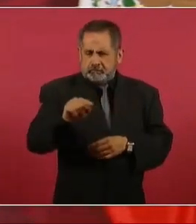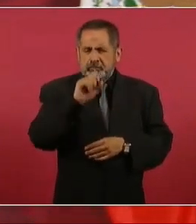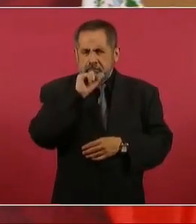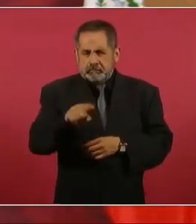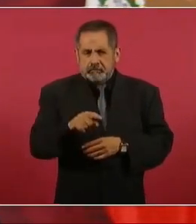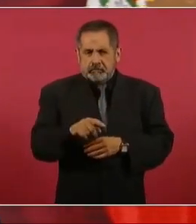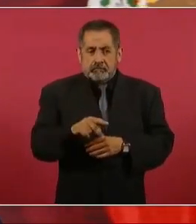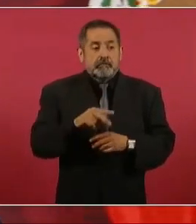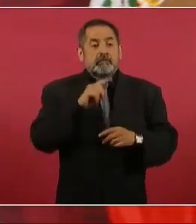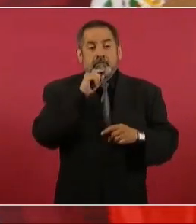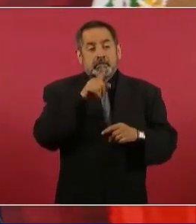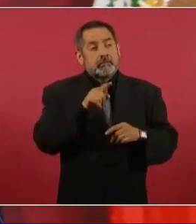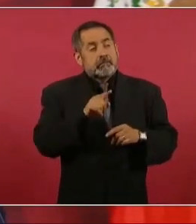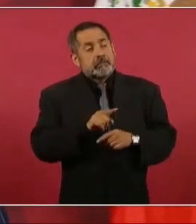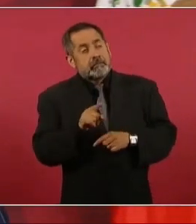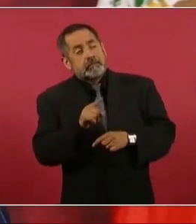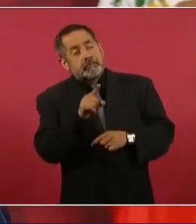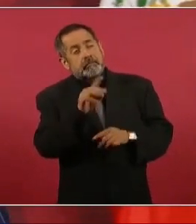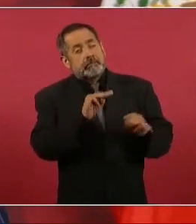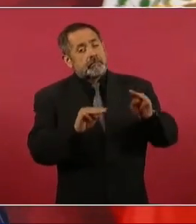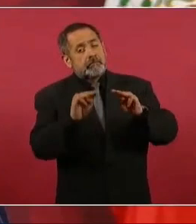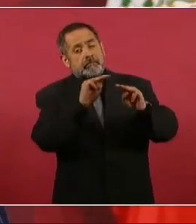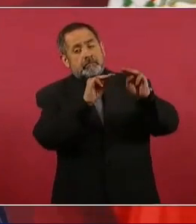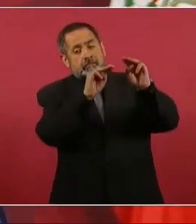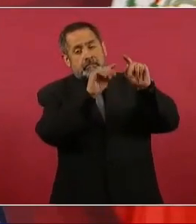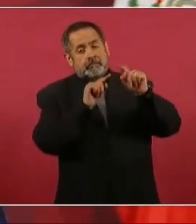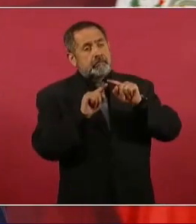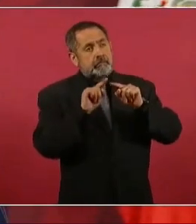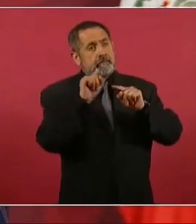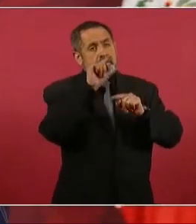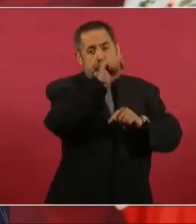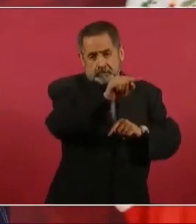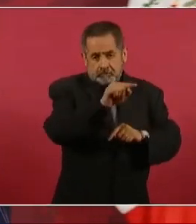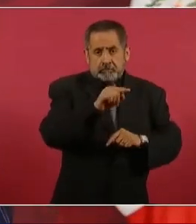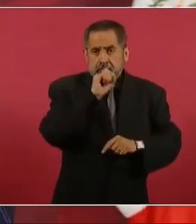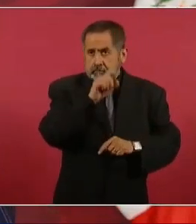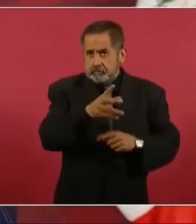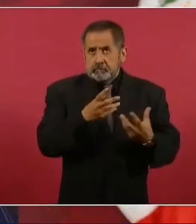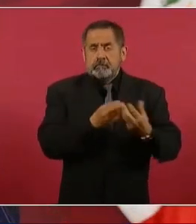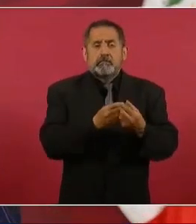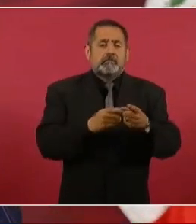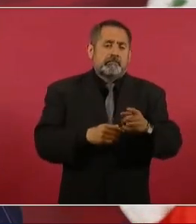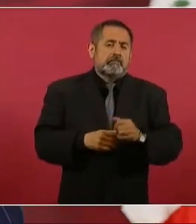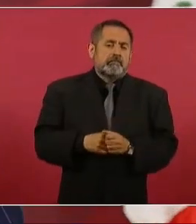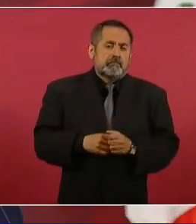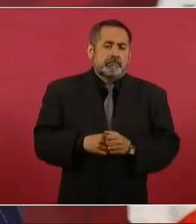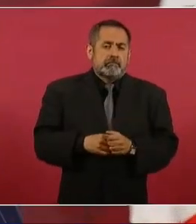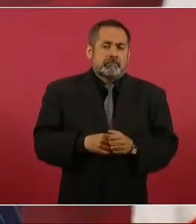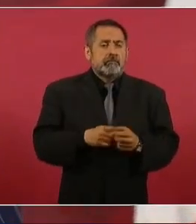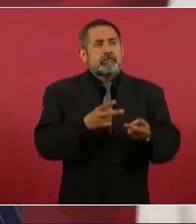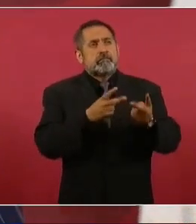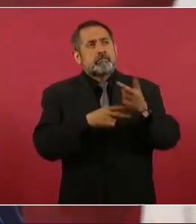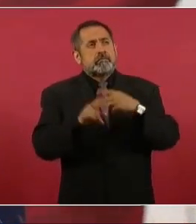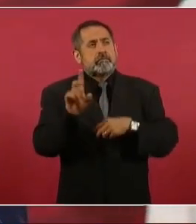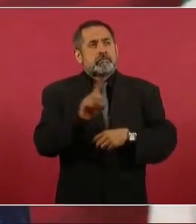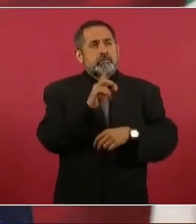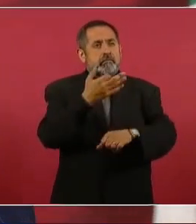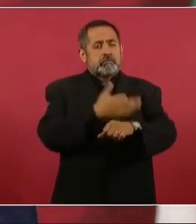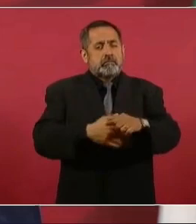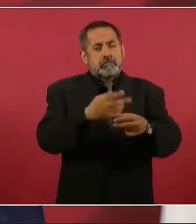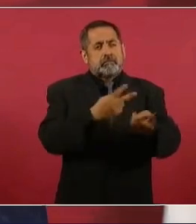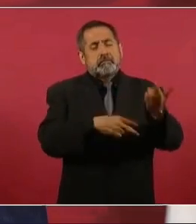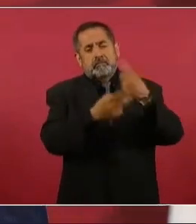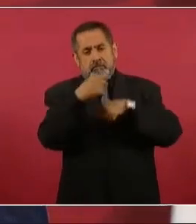vamos también a la sierra, nos regresamos hasta tarde del domingo.